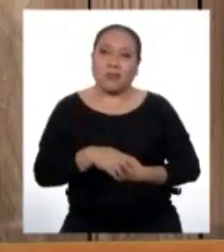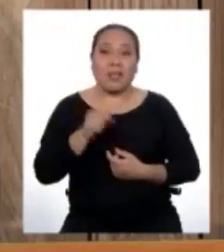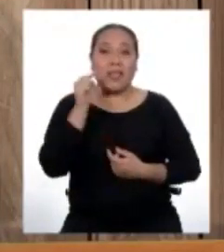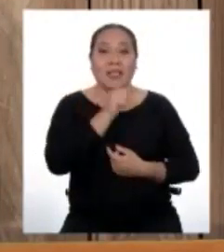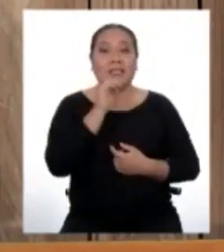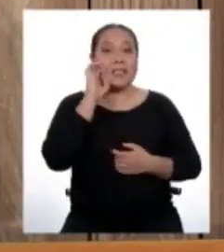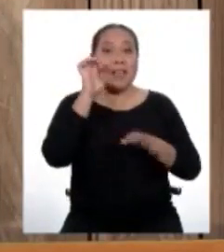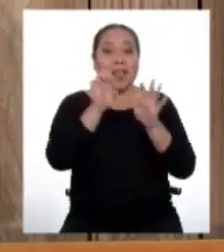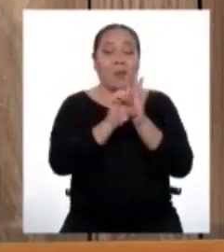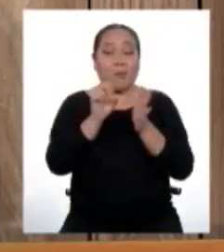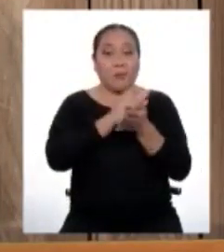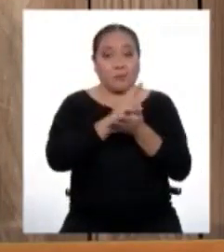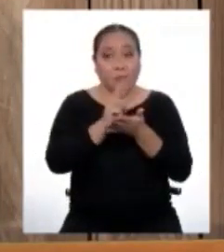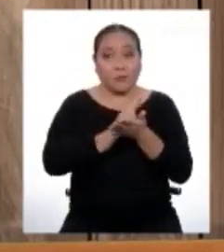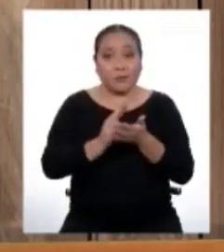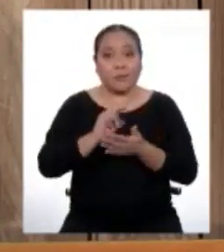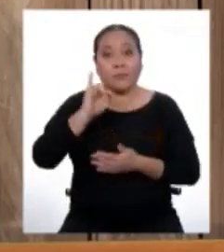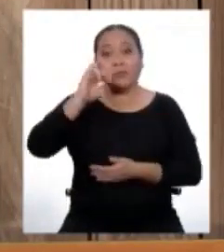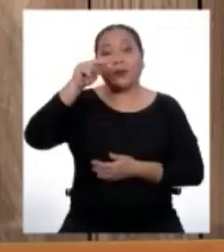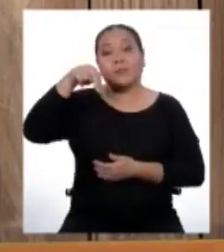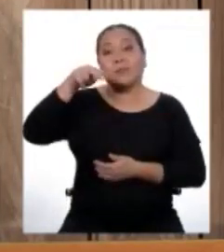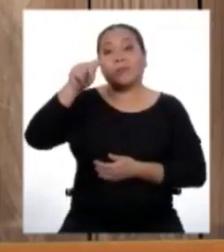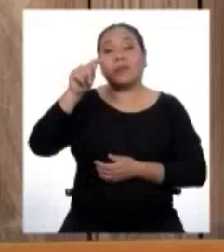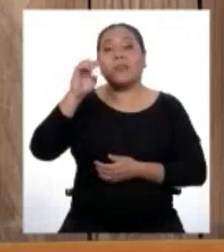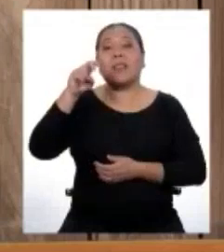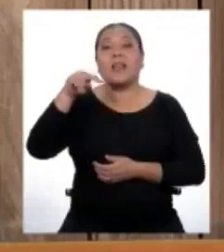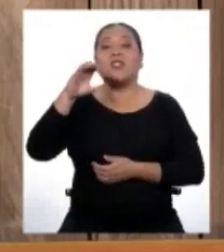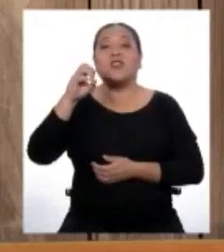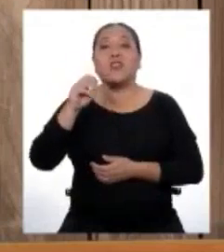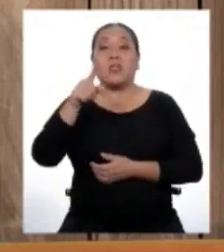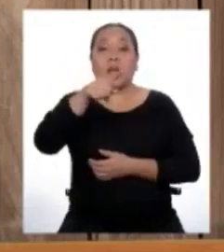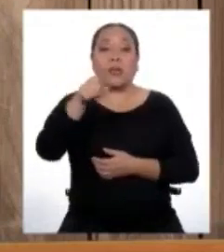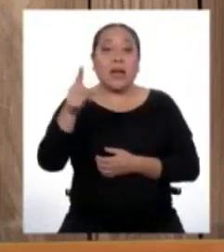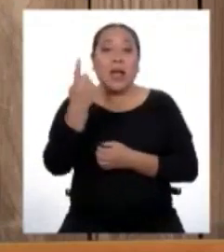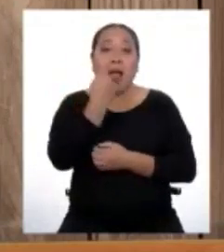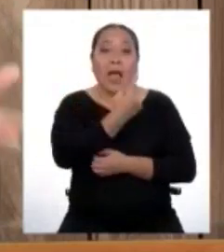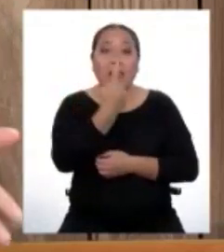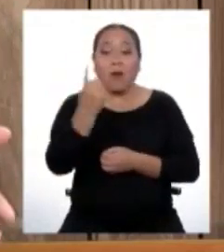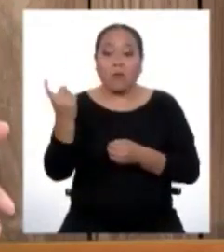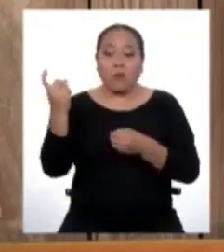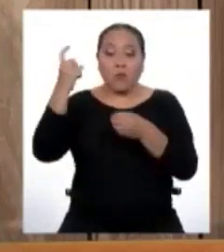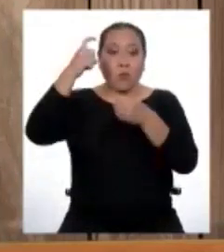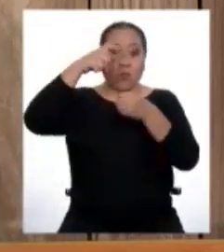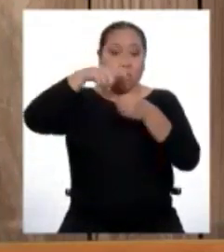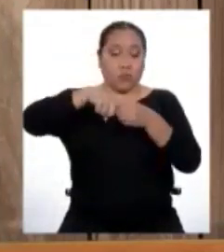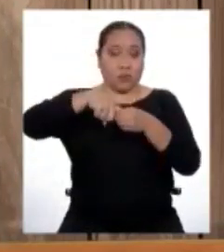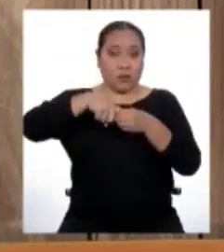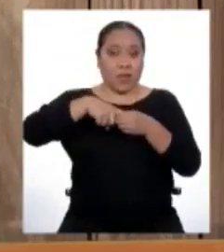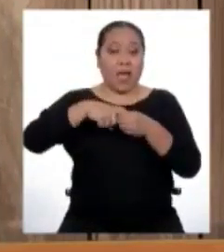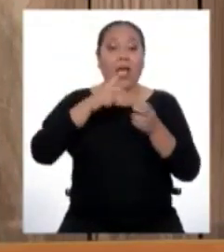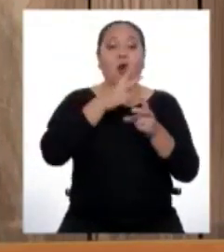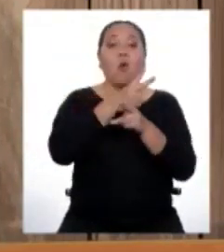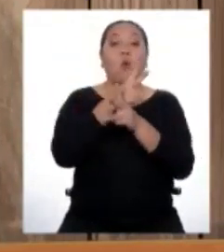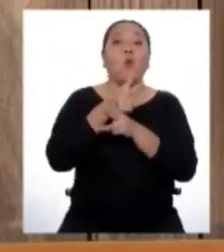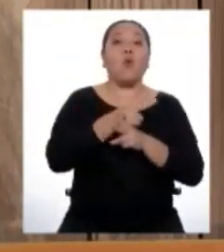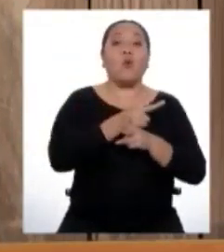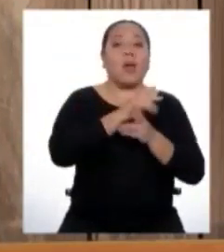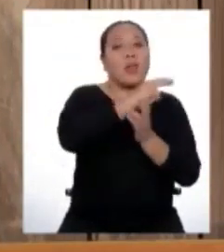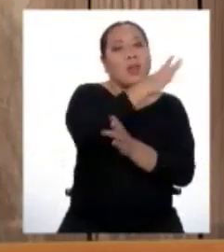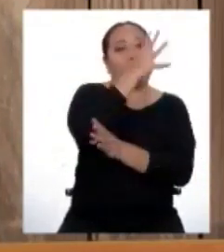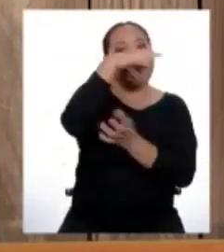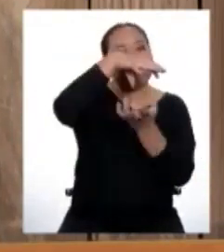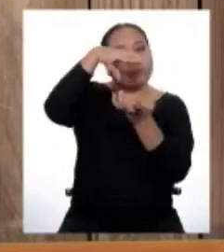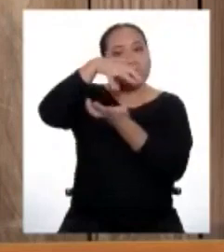que hemos leído, la intención es involucrarnos en el cuidado del medio ambiente. Y nos invita a conocer